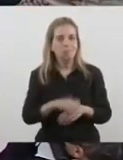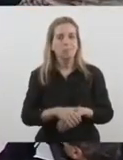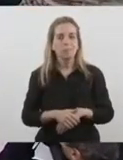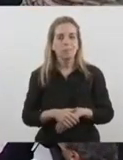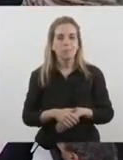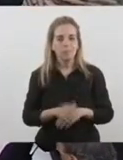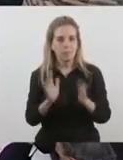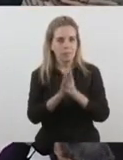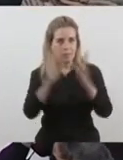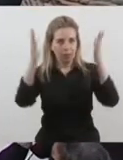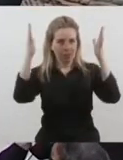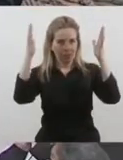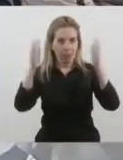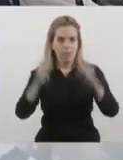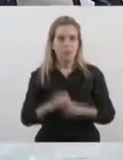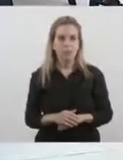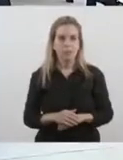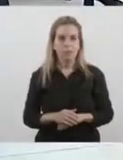¡Aplausos!